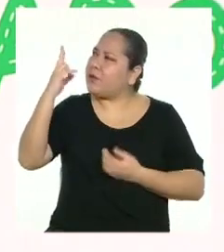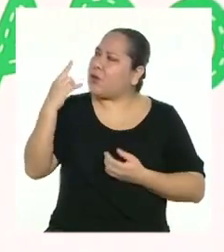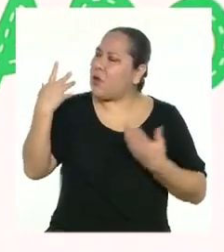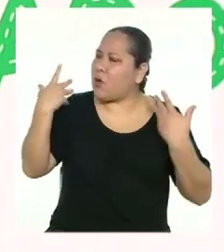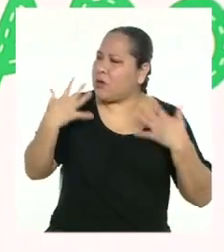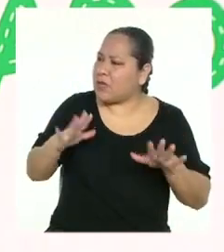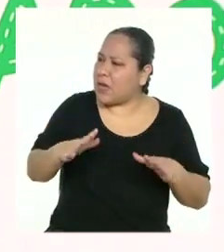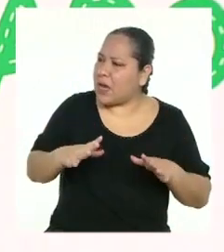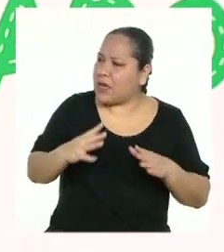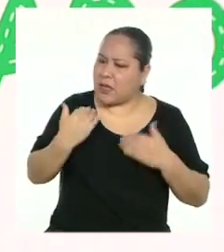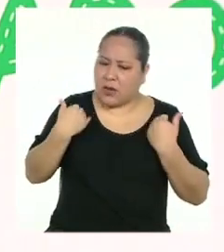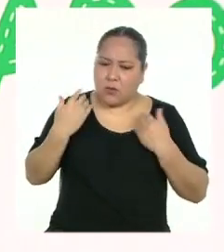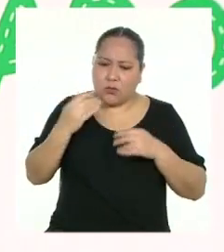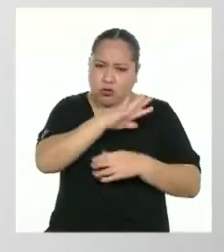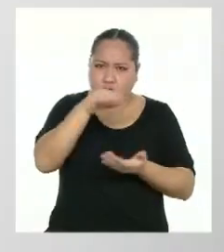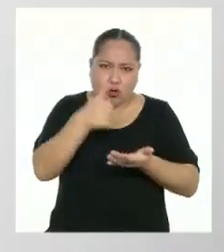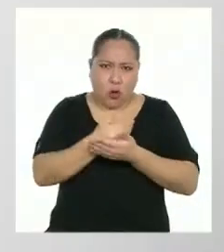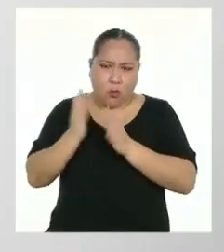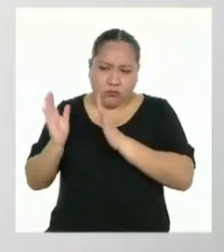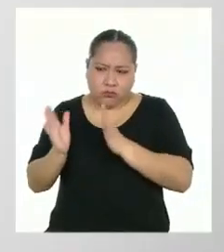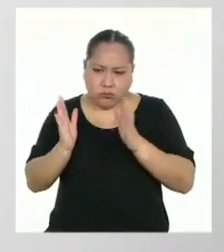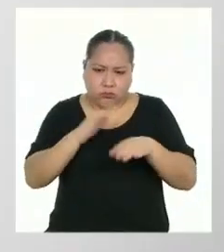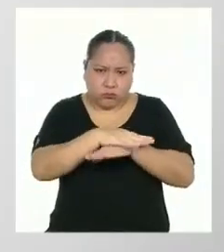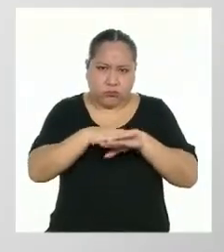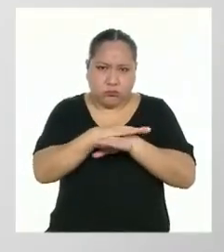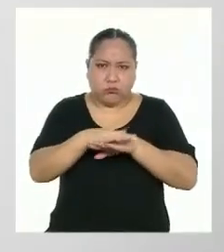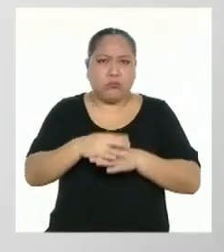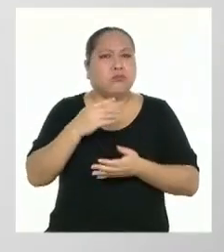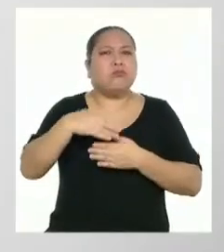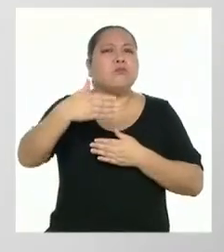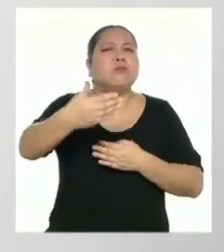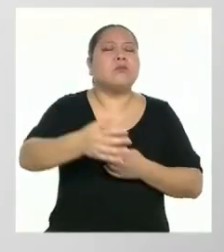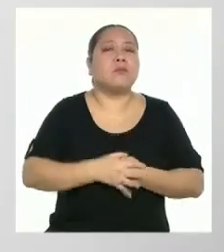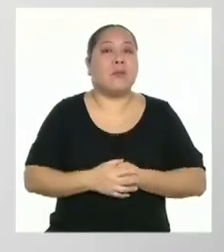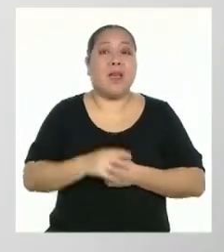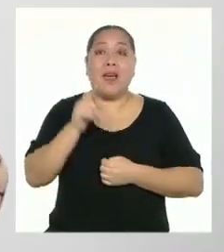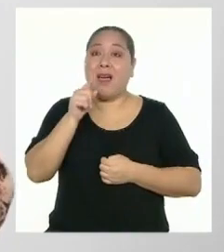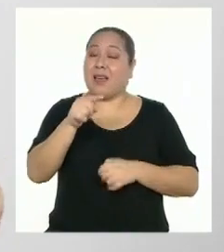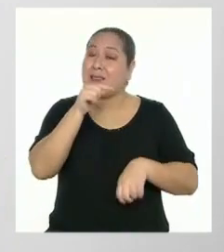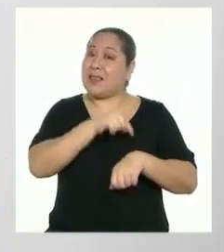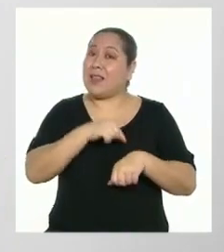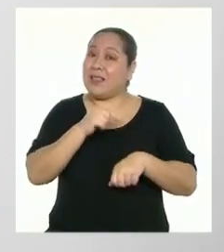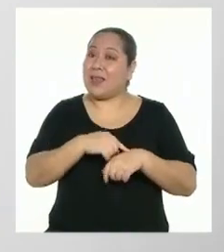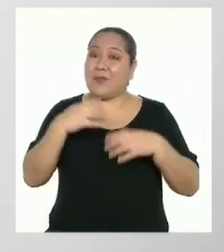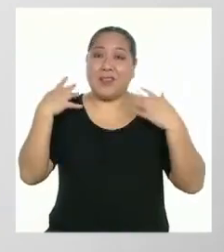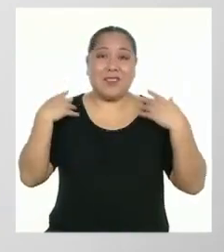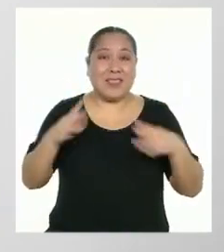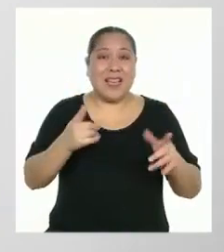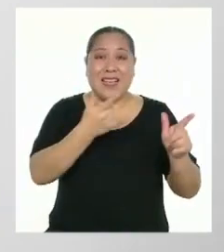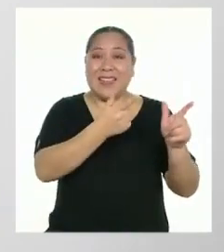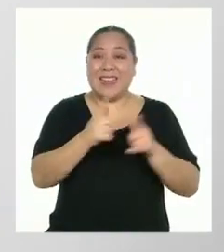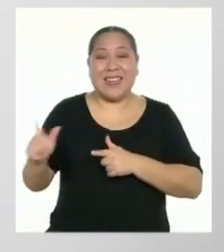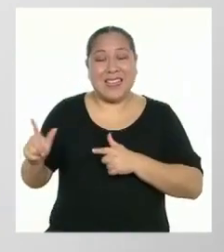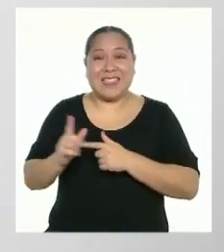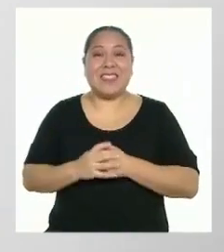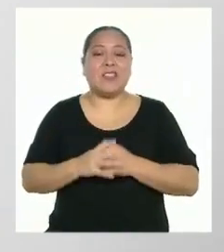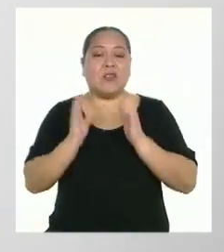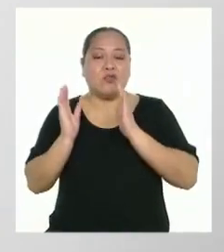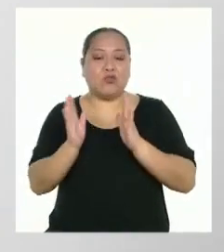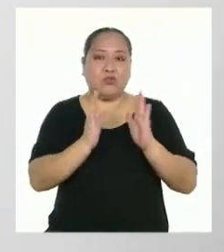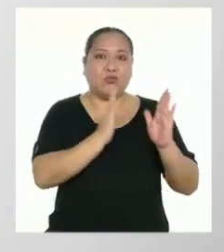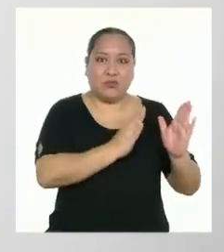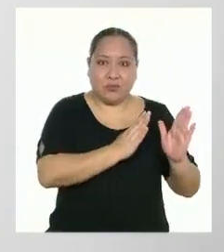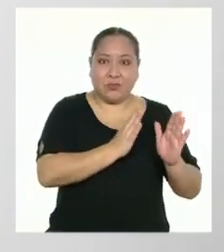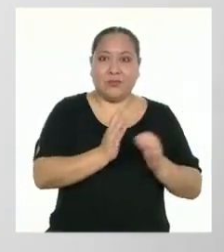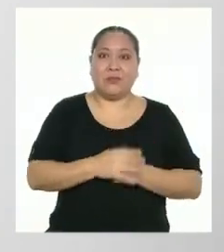todo planificado, ¿qué sigue? Entonces, será momento de ponernos a trabajar en su construcción.